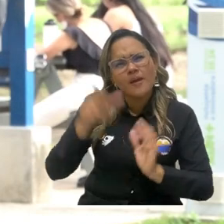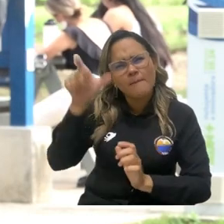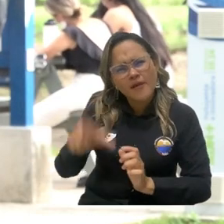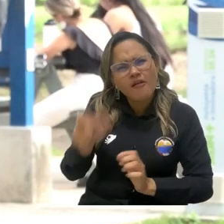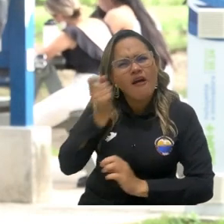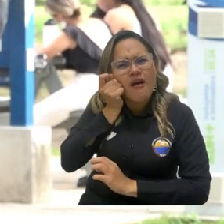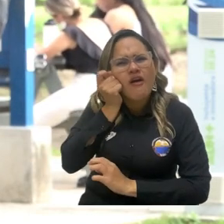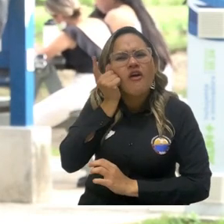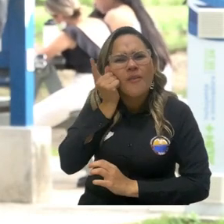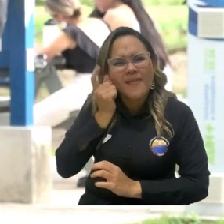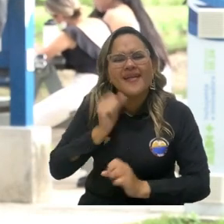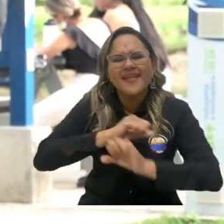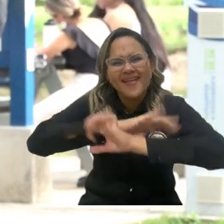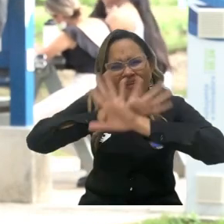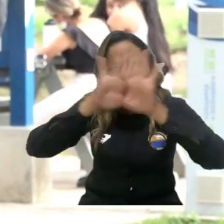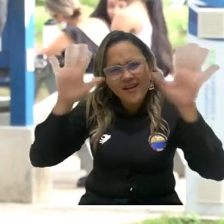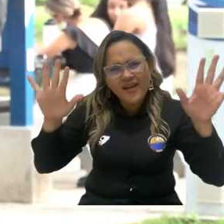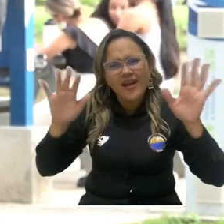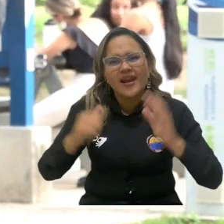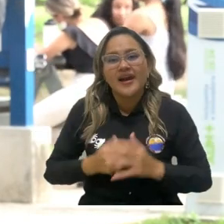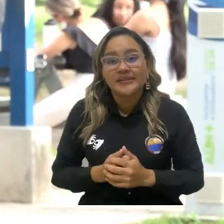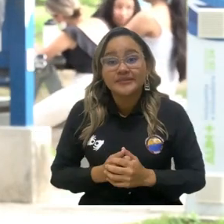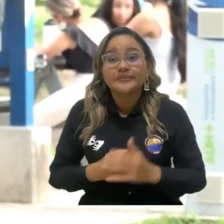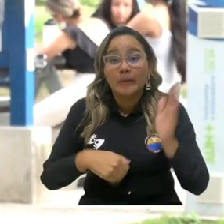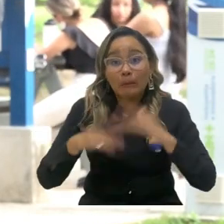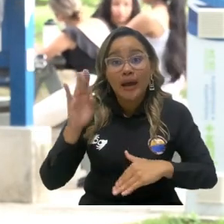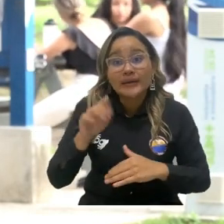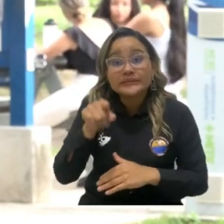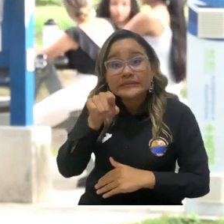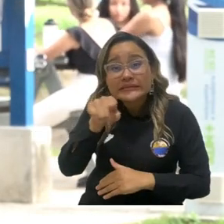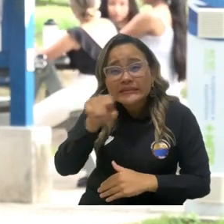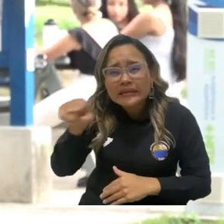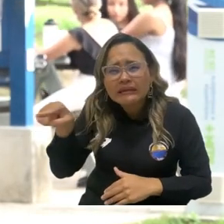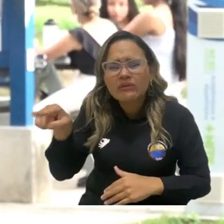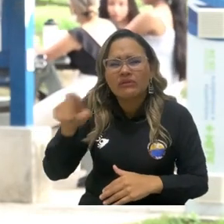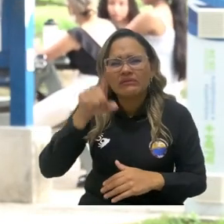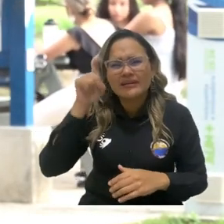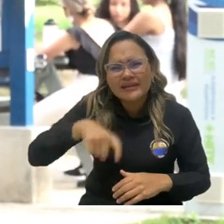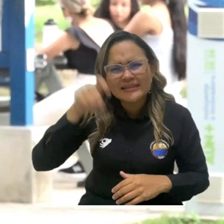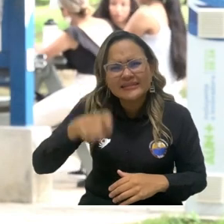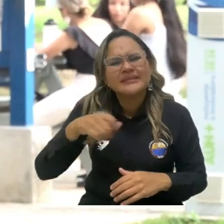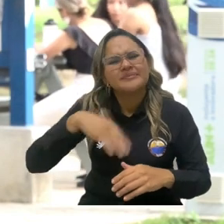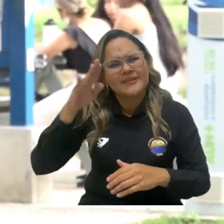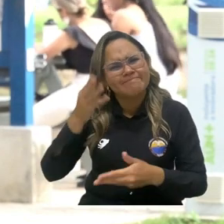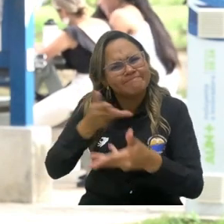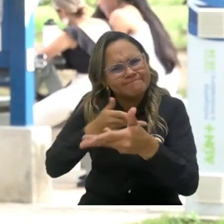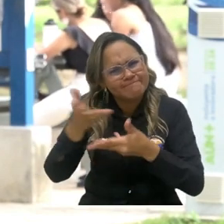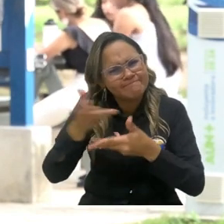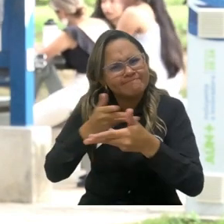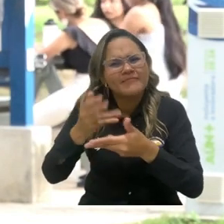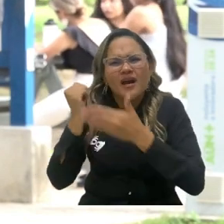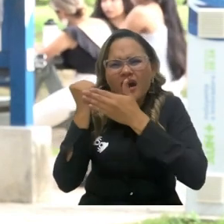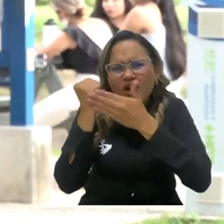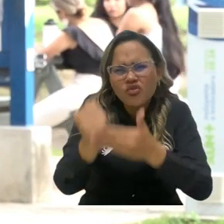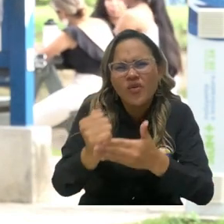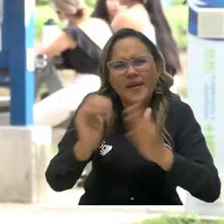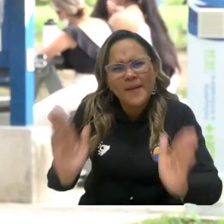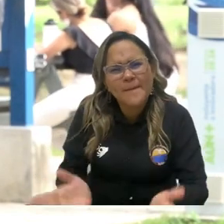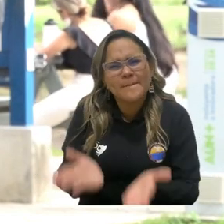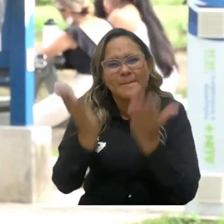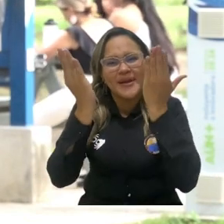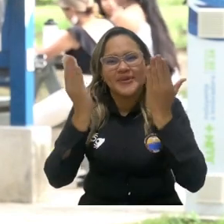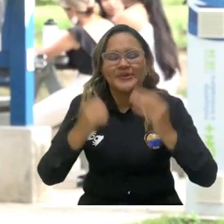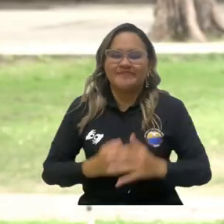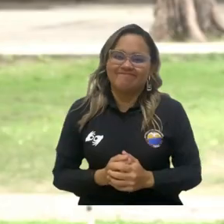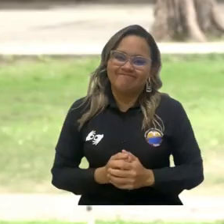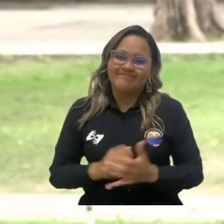comprender a las personas y comprenderme a mí mismo para de cierta forma conectar con las personas y ayudarlas